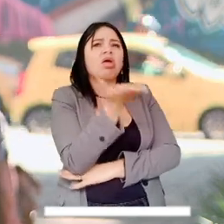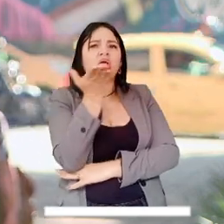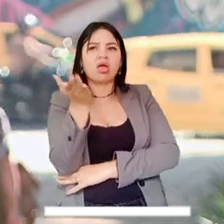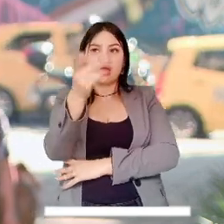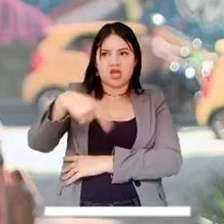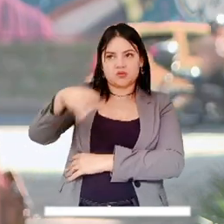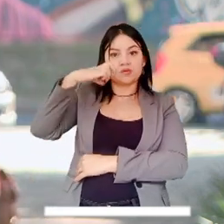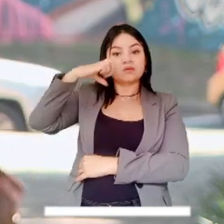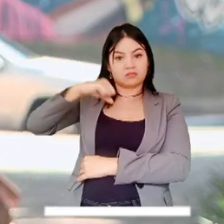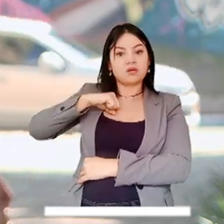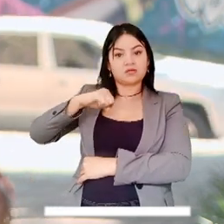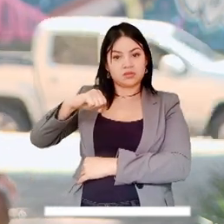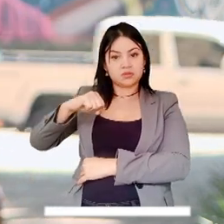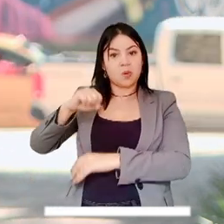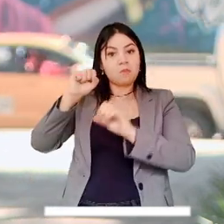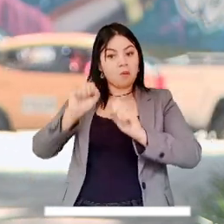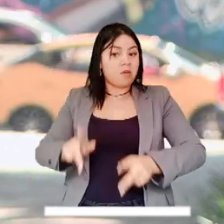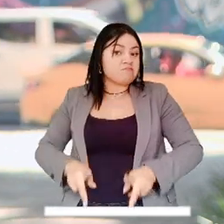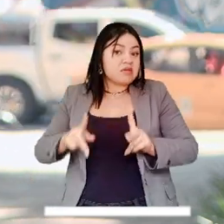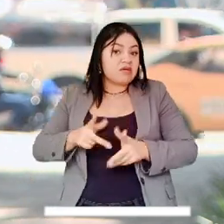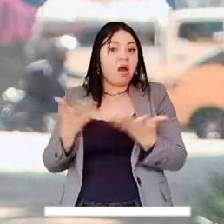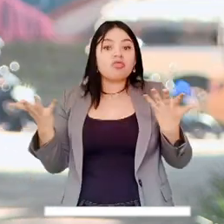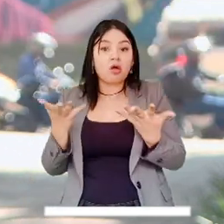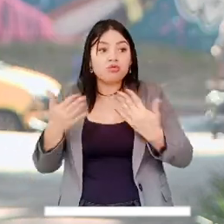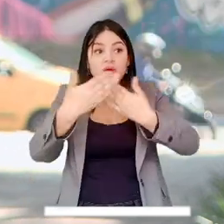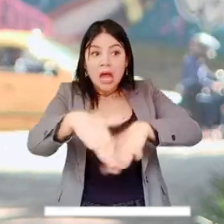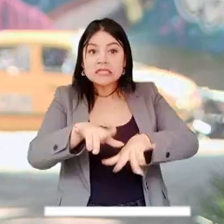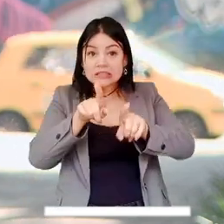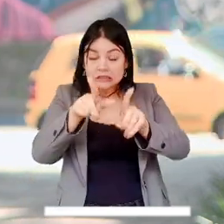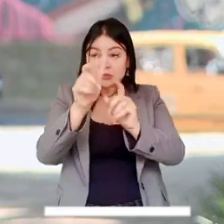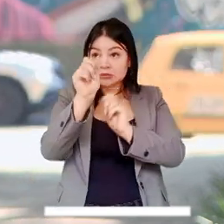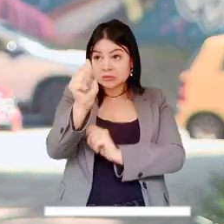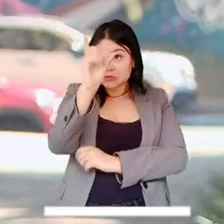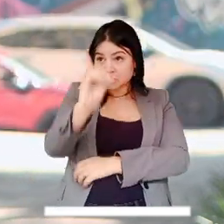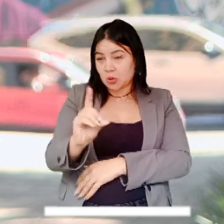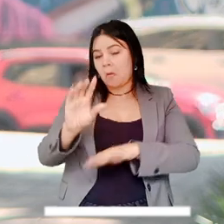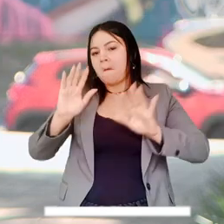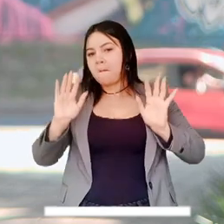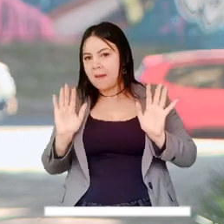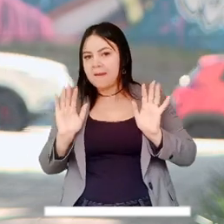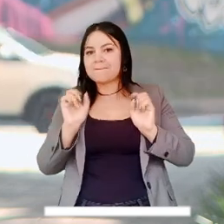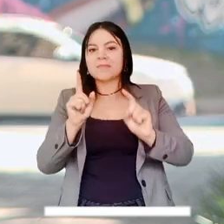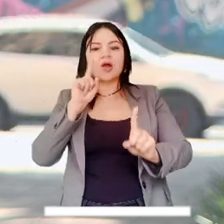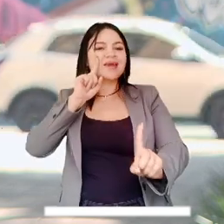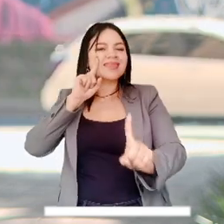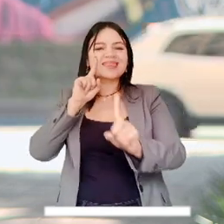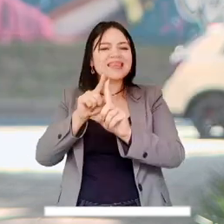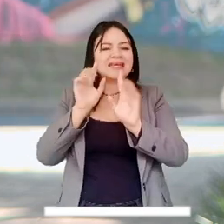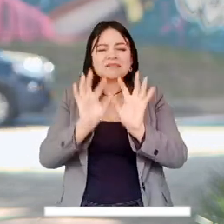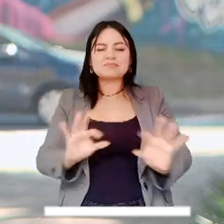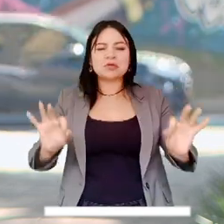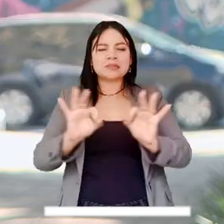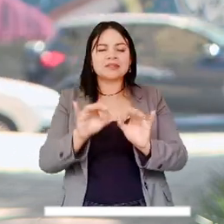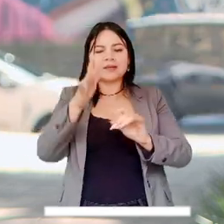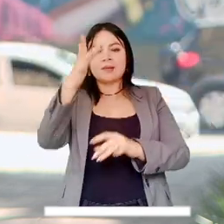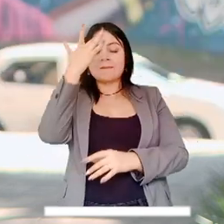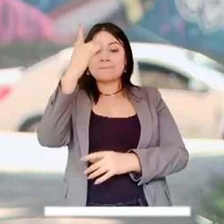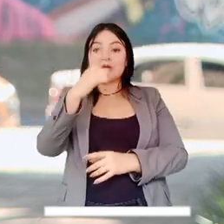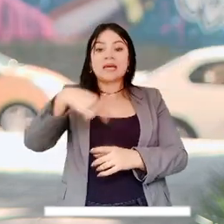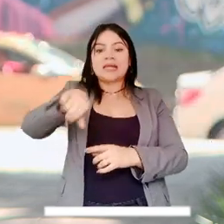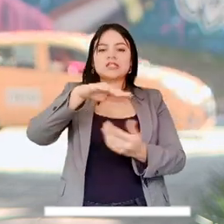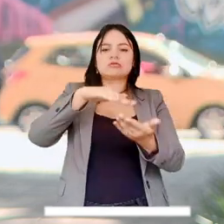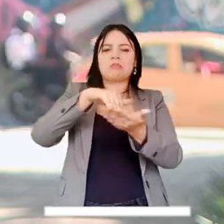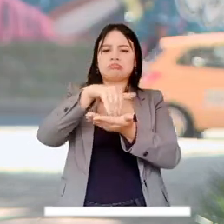a desarrollar su proyecto de vida en la calle, si así lo desean, pero que son objeto especial de atención, puesto que esta condición de